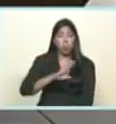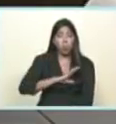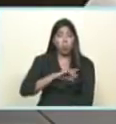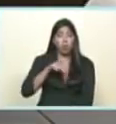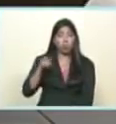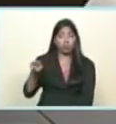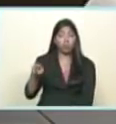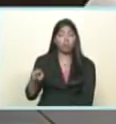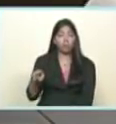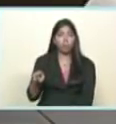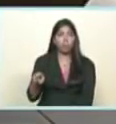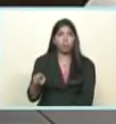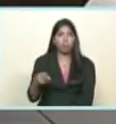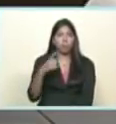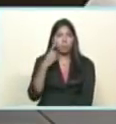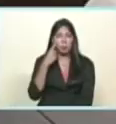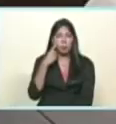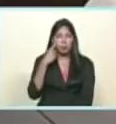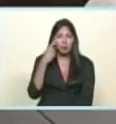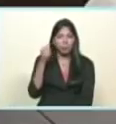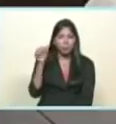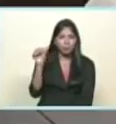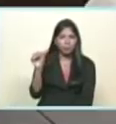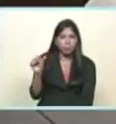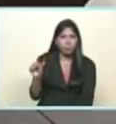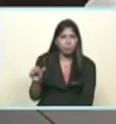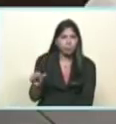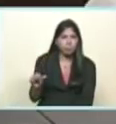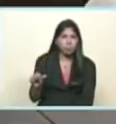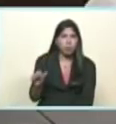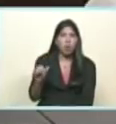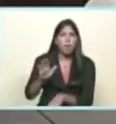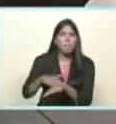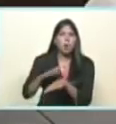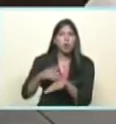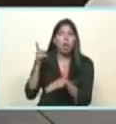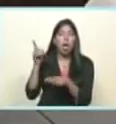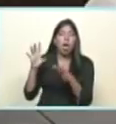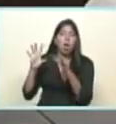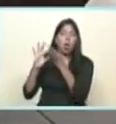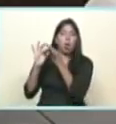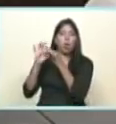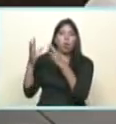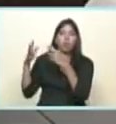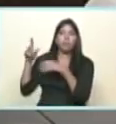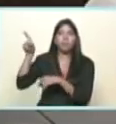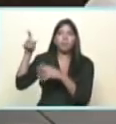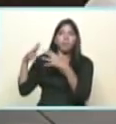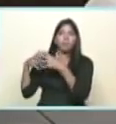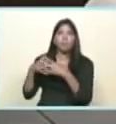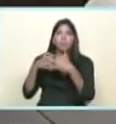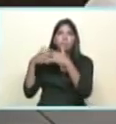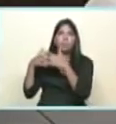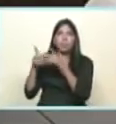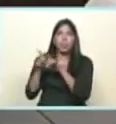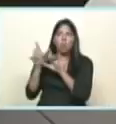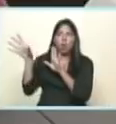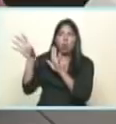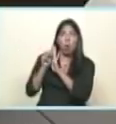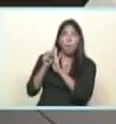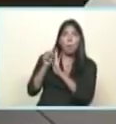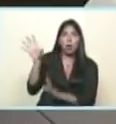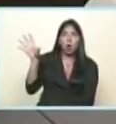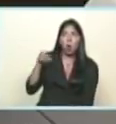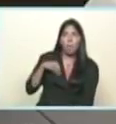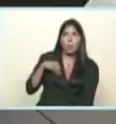extremista, esa arrogancia viene, bueno, de sus juntas con el norte, se le ha pegado lo peor, se le ha